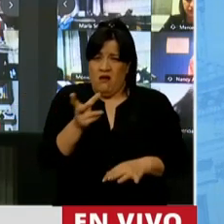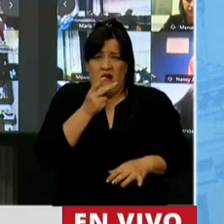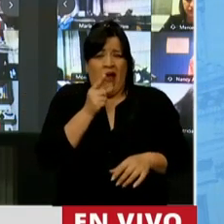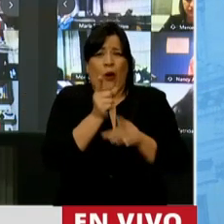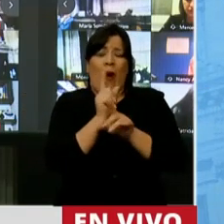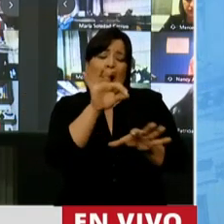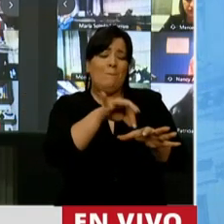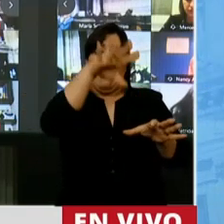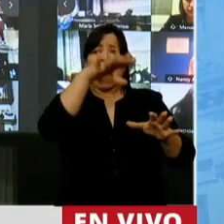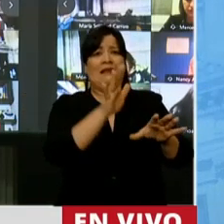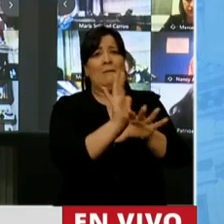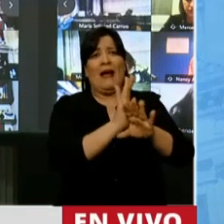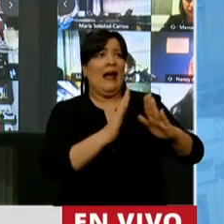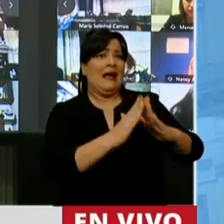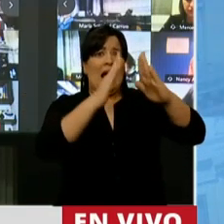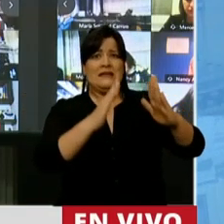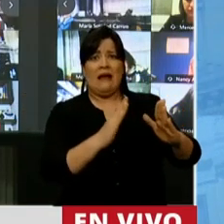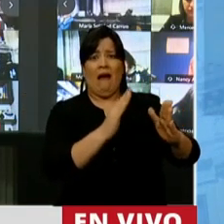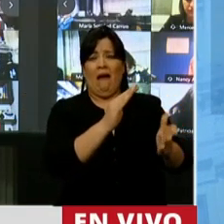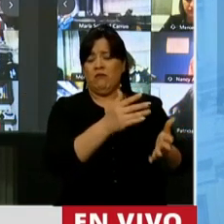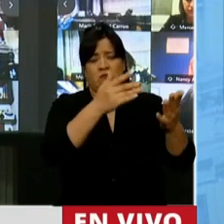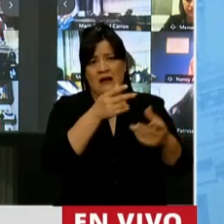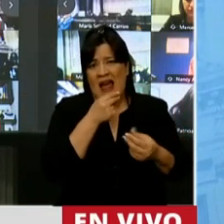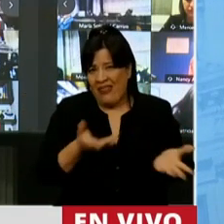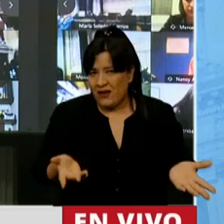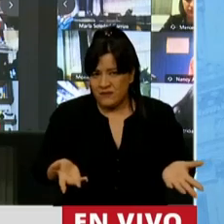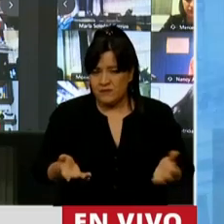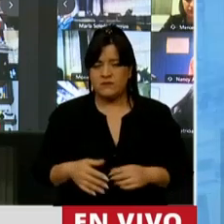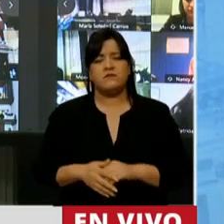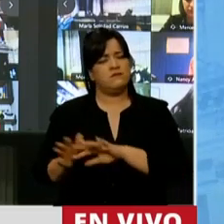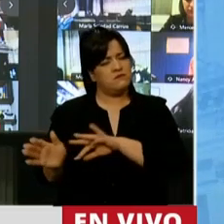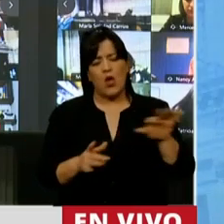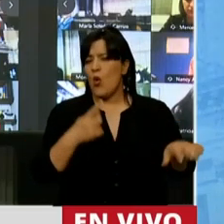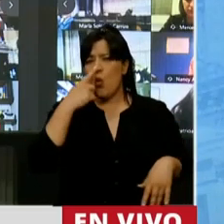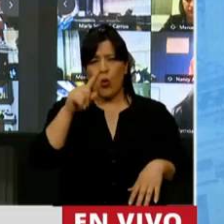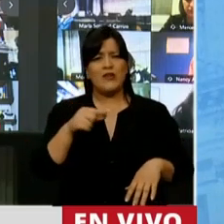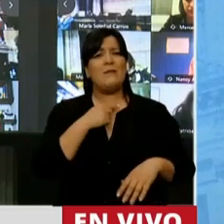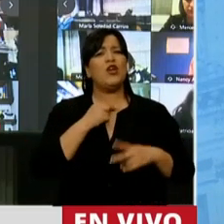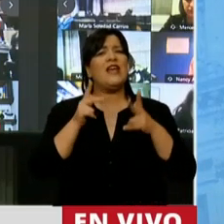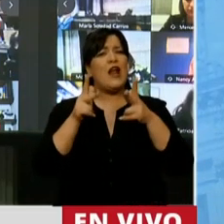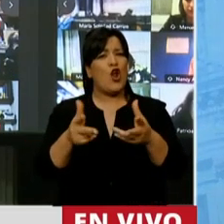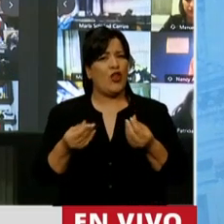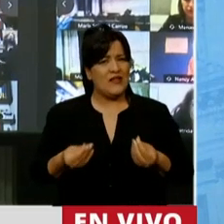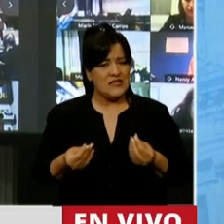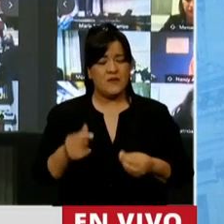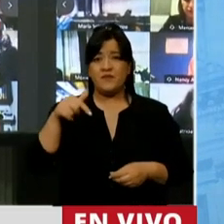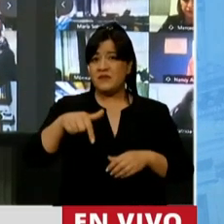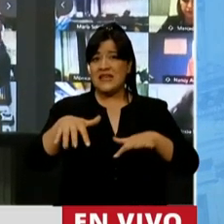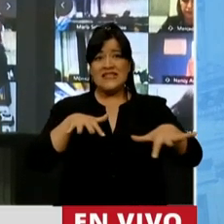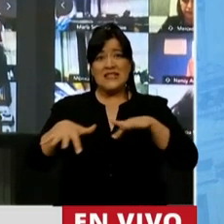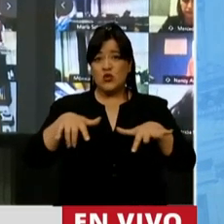una casilla en Tucumán, señor Presidente. Bueno, por último, señor Presidente, le quiero decir que venimos en una situación